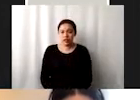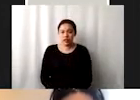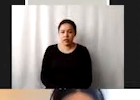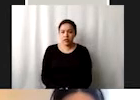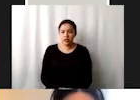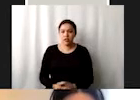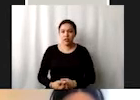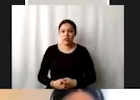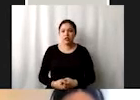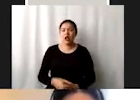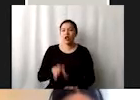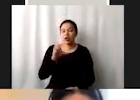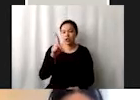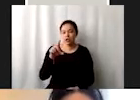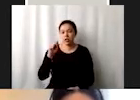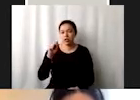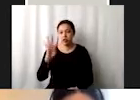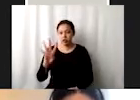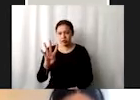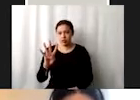ODS 4, ok.